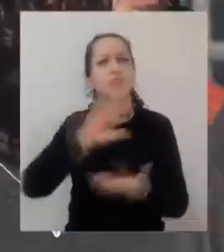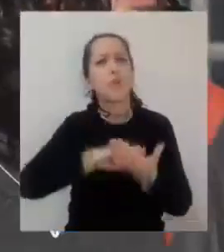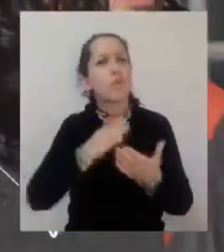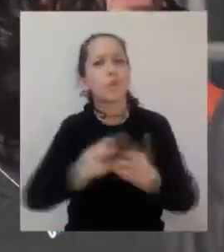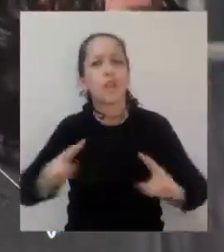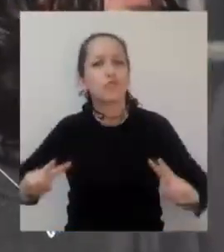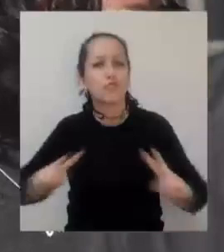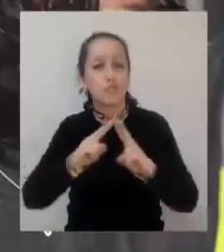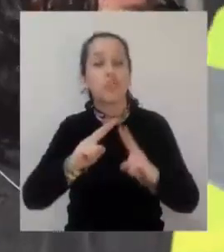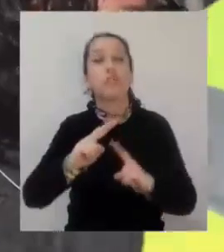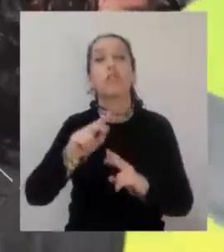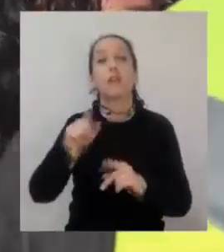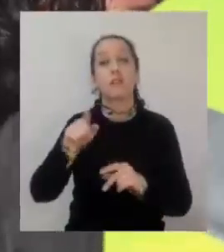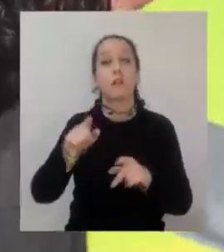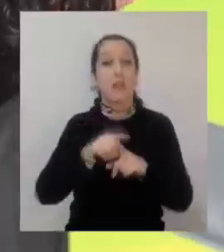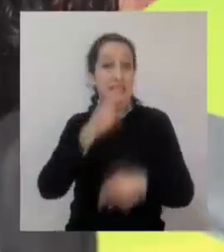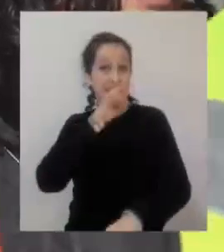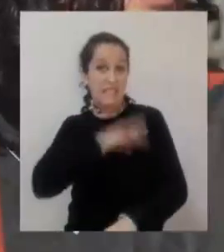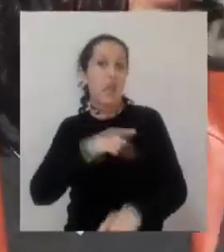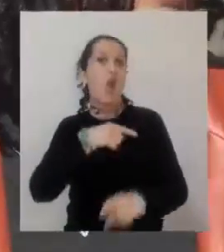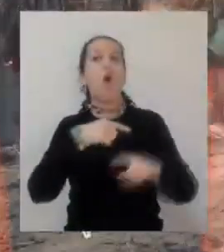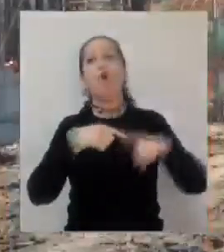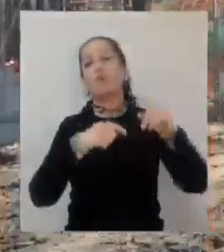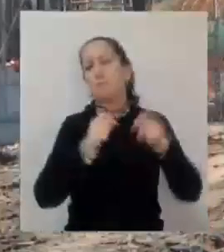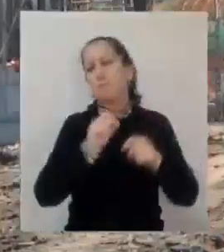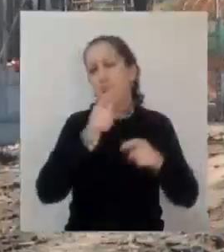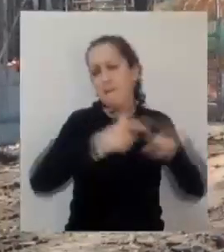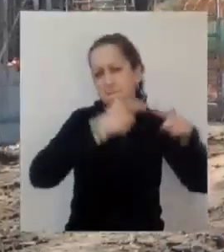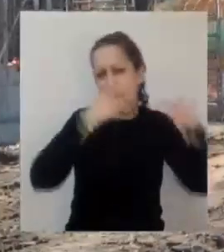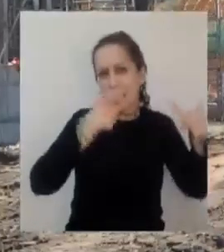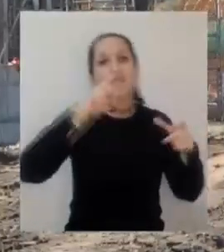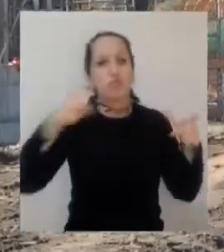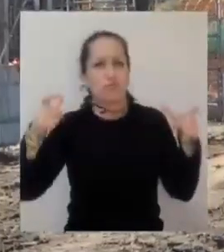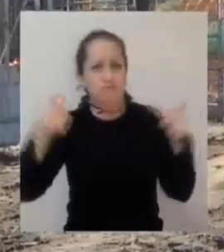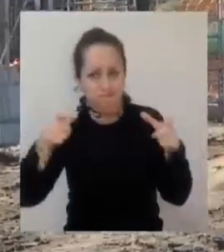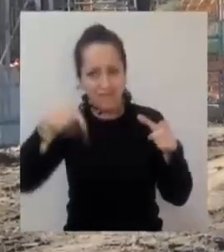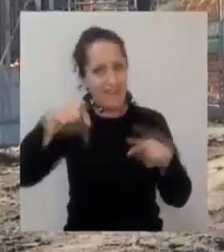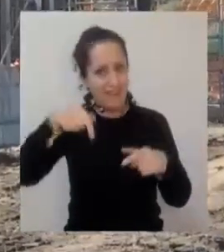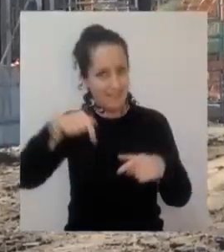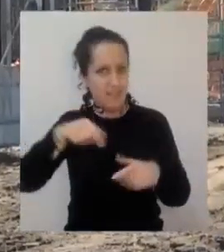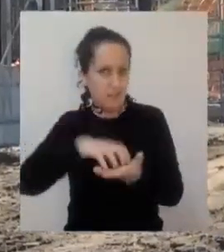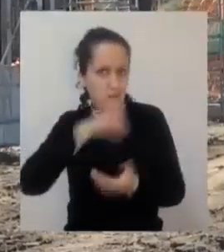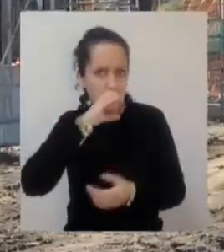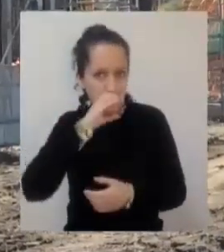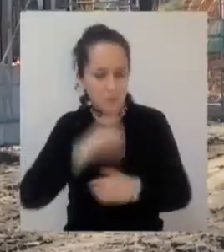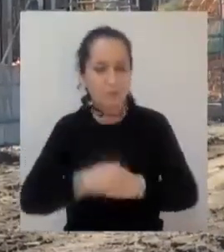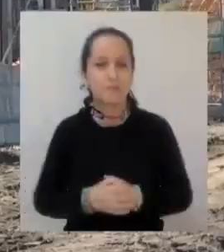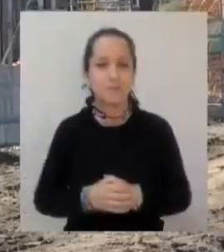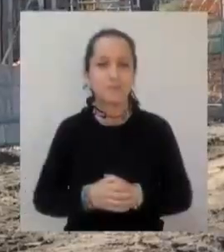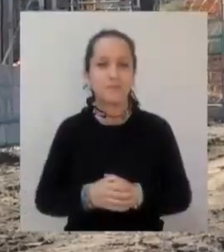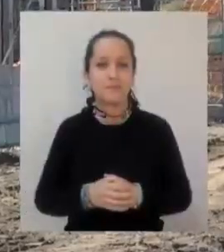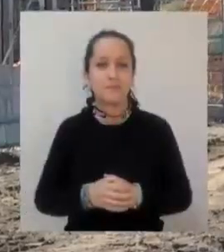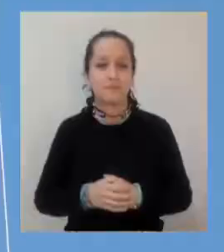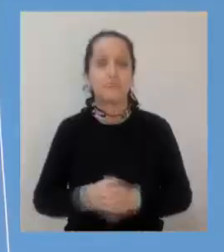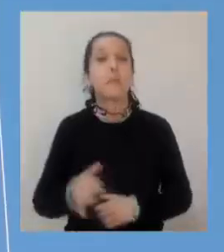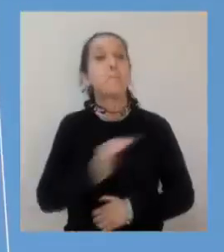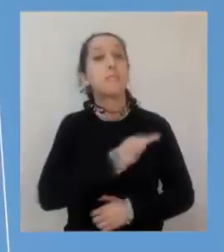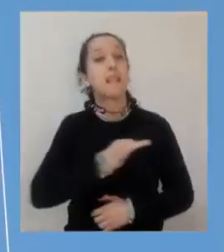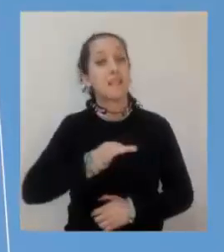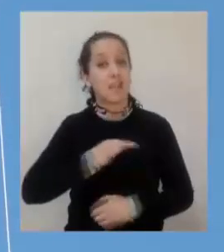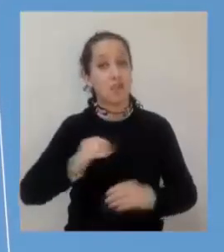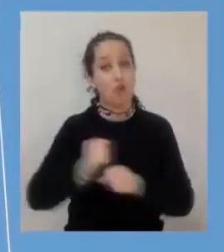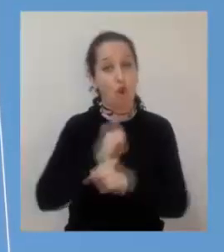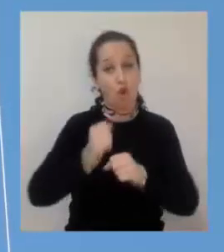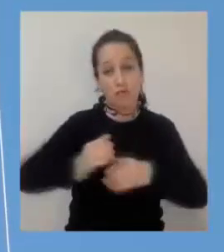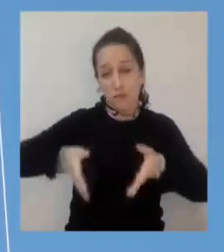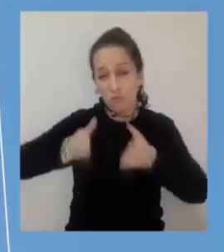que será el segundo más grande de Chile. El Ministerio de Obras Públicas, dentro de sus actividades principales, tiene